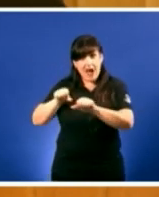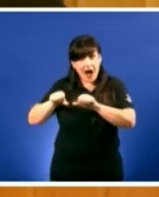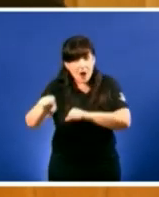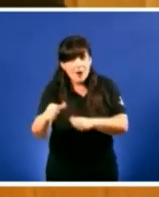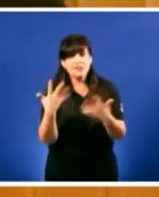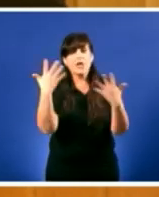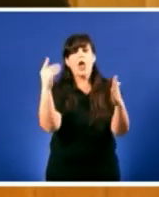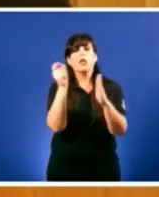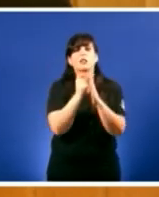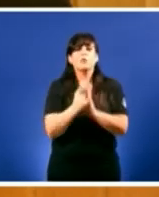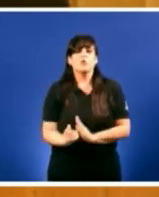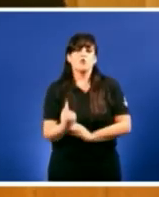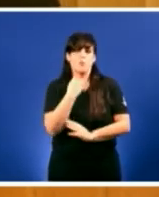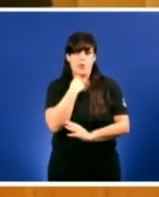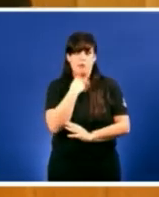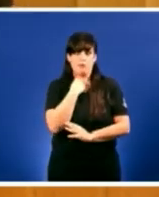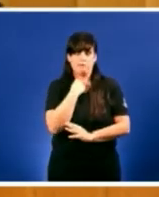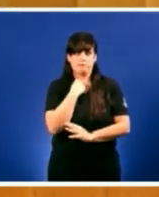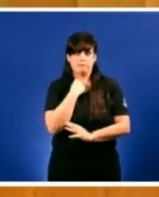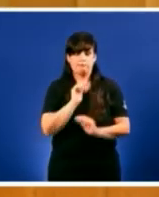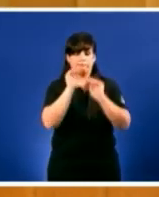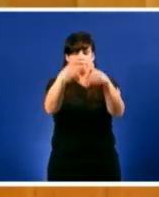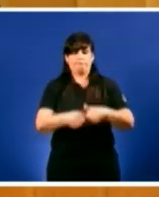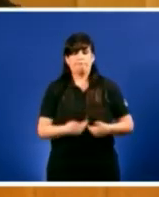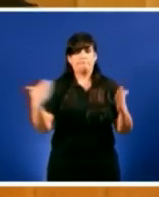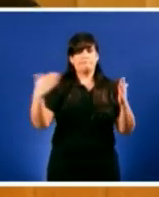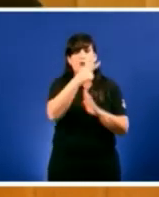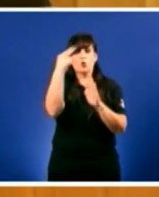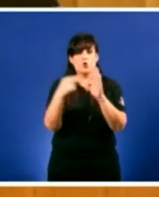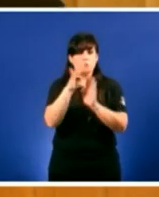a porcentaxe de 2004 señor Fijó